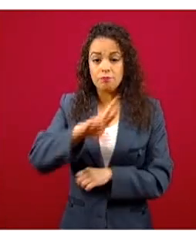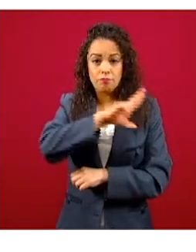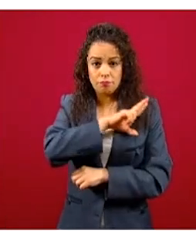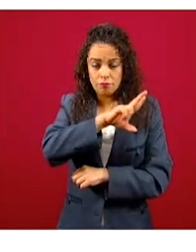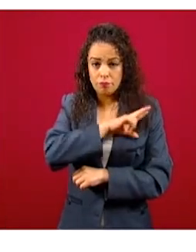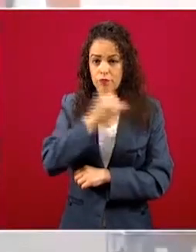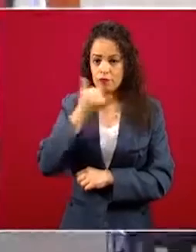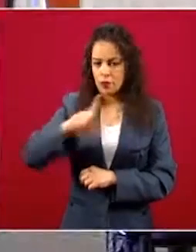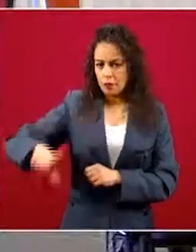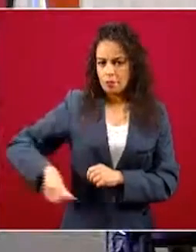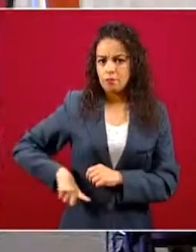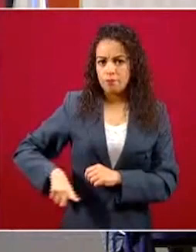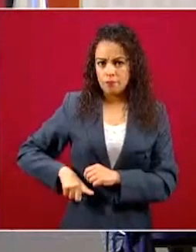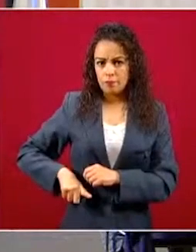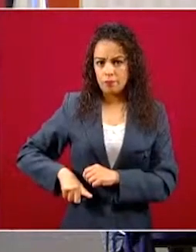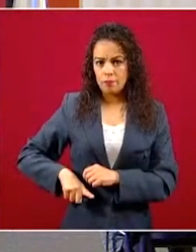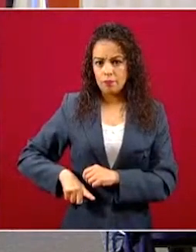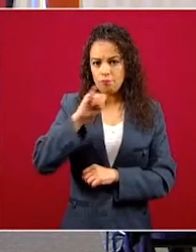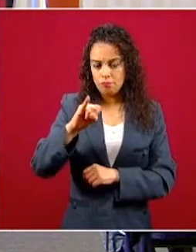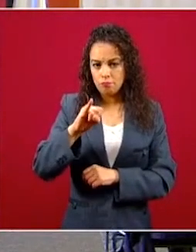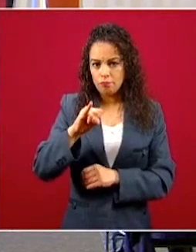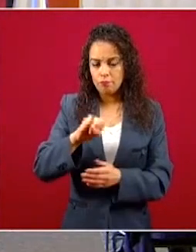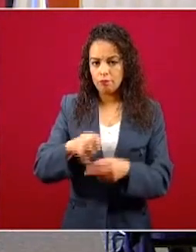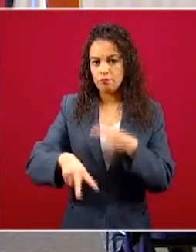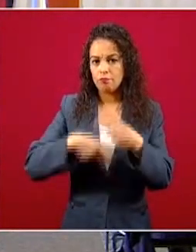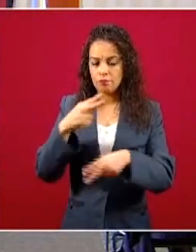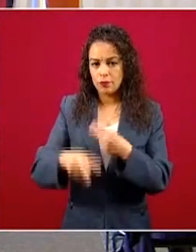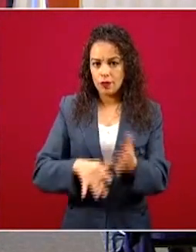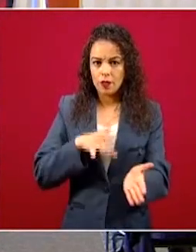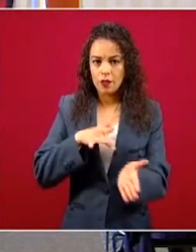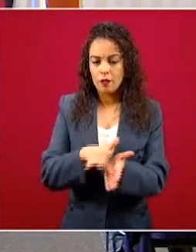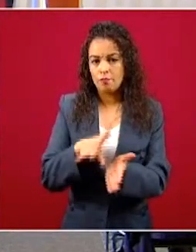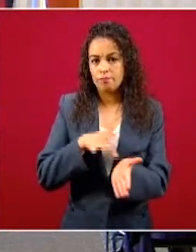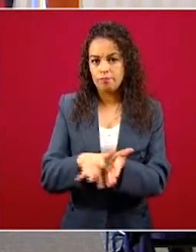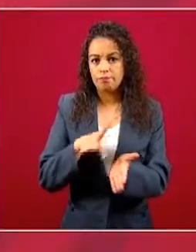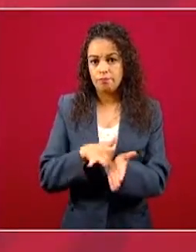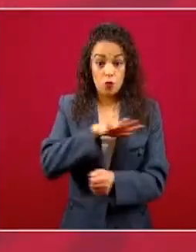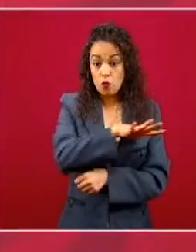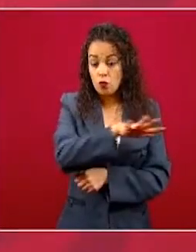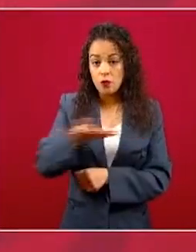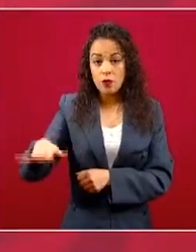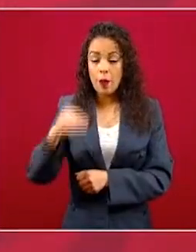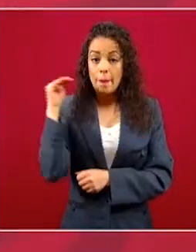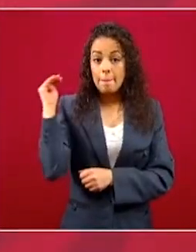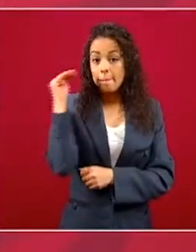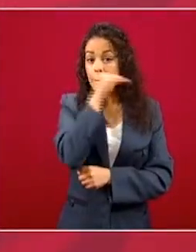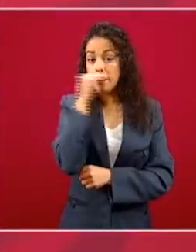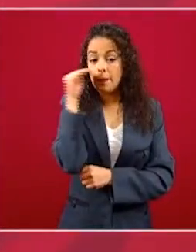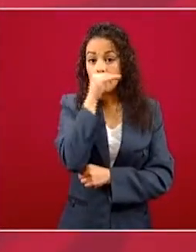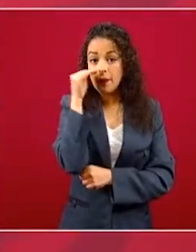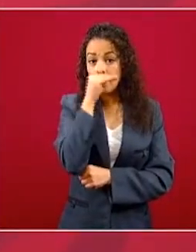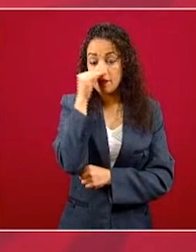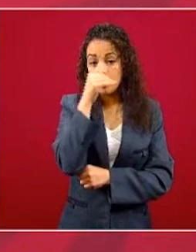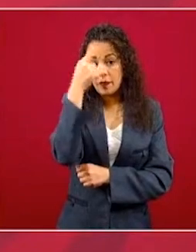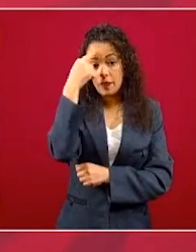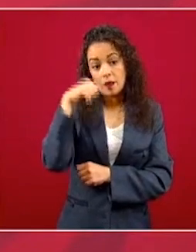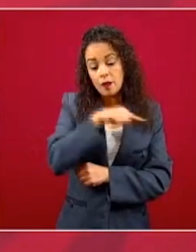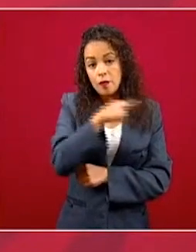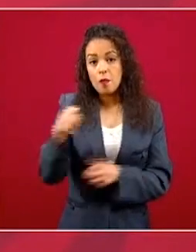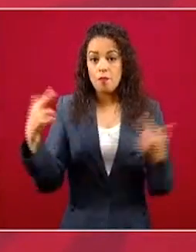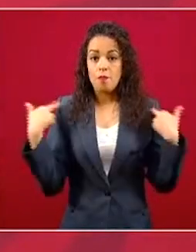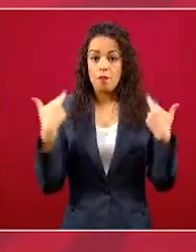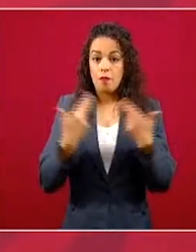privadas salieron a brindarles, en todos los casos de manera gratuita, herramientas a las maestras y los